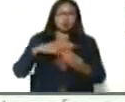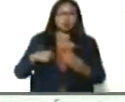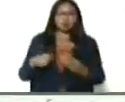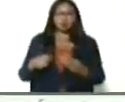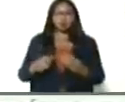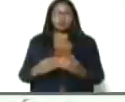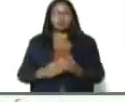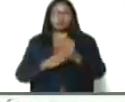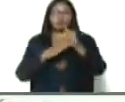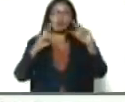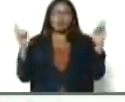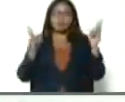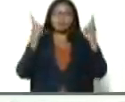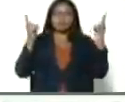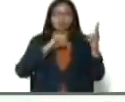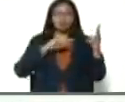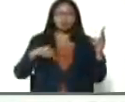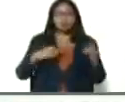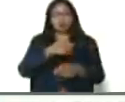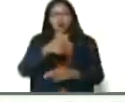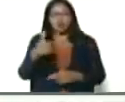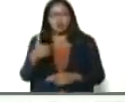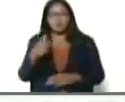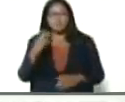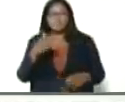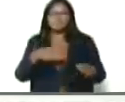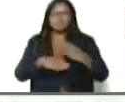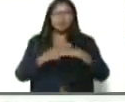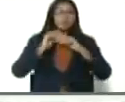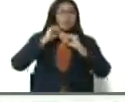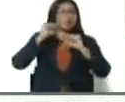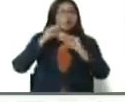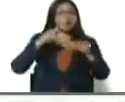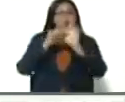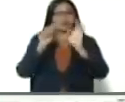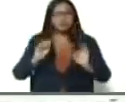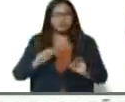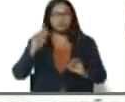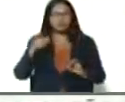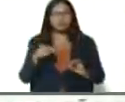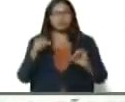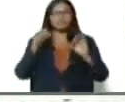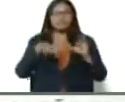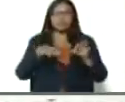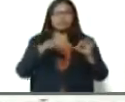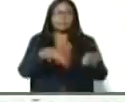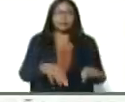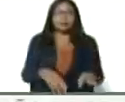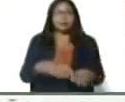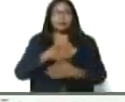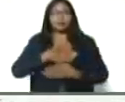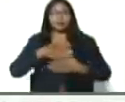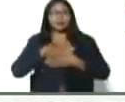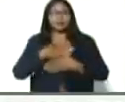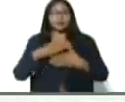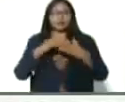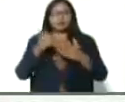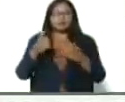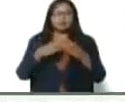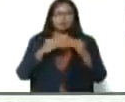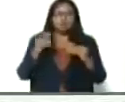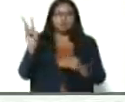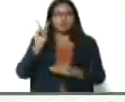comandante de victorias, nosotros, y nosotras, vamos a lograr, la soberanía, agroalimentaria, para el bien, de toda Venezuela,